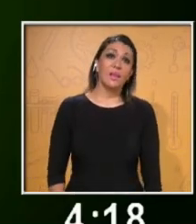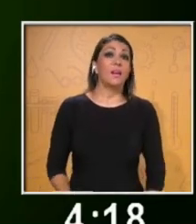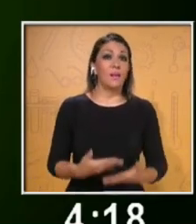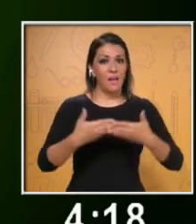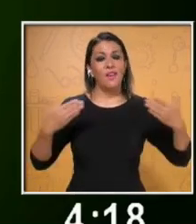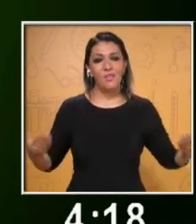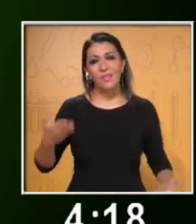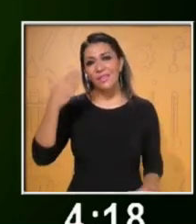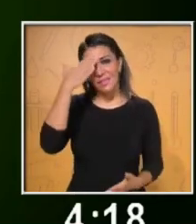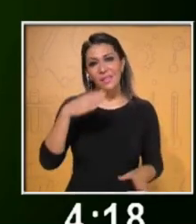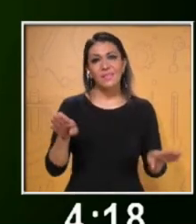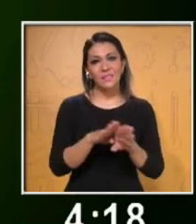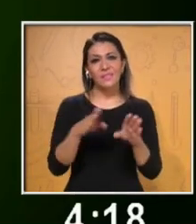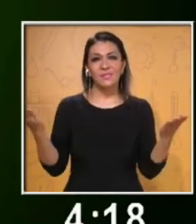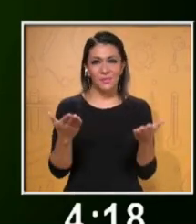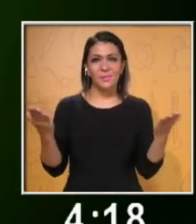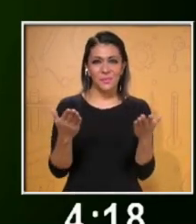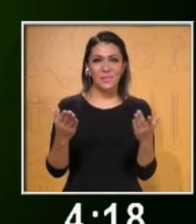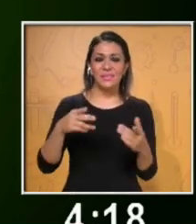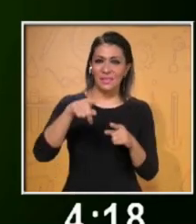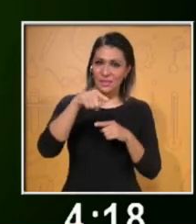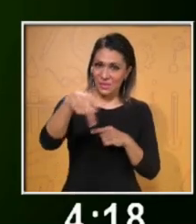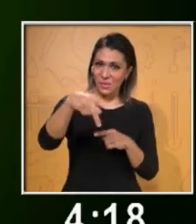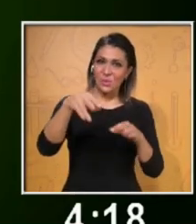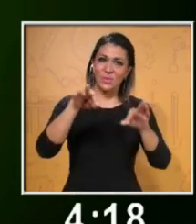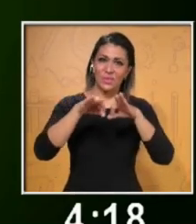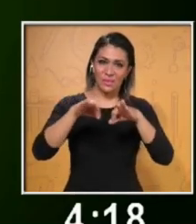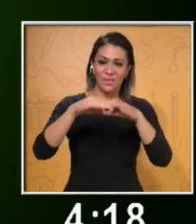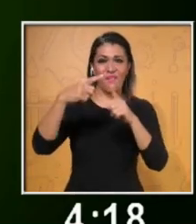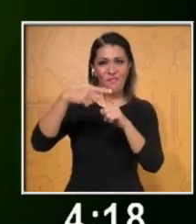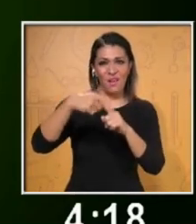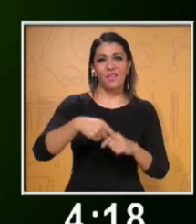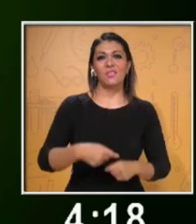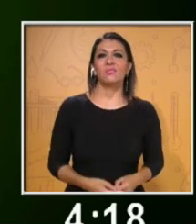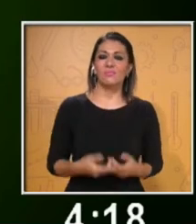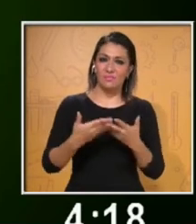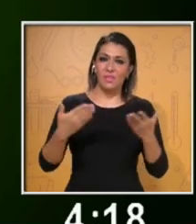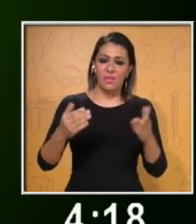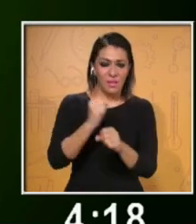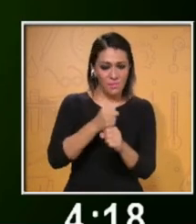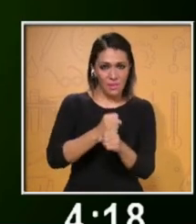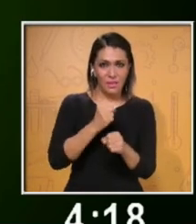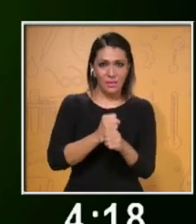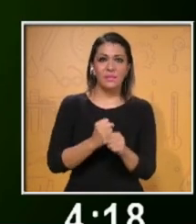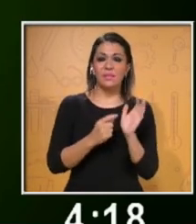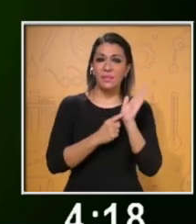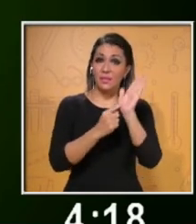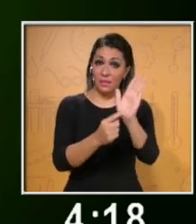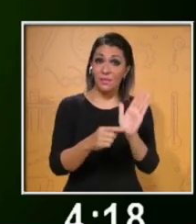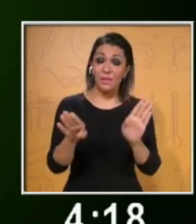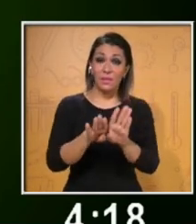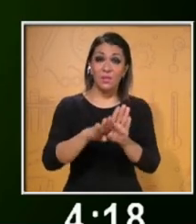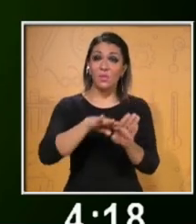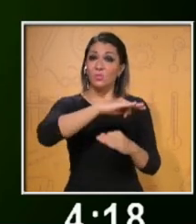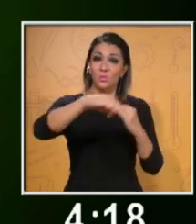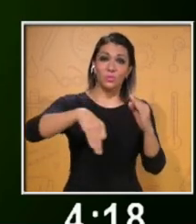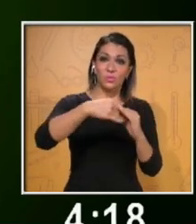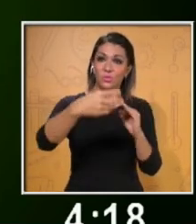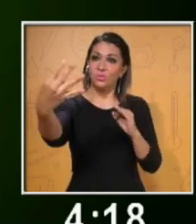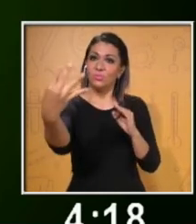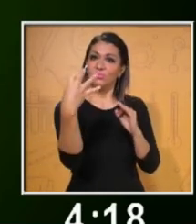exposición, repasa estos pasos que te van a guiar para presentar una exposición y lograr la atención de tus compañeros.